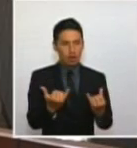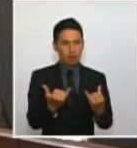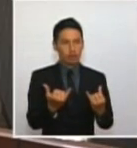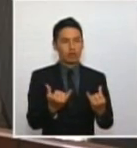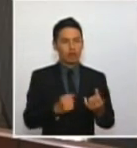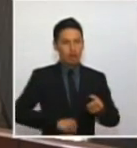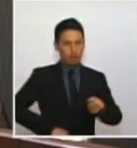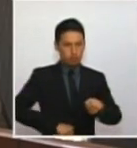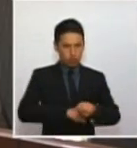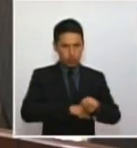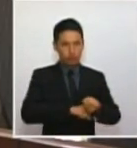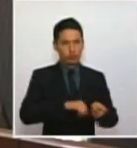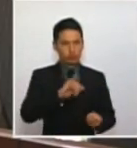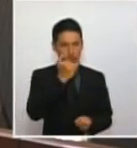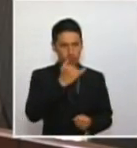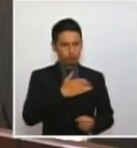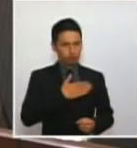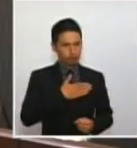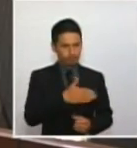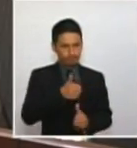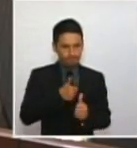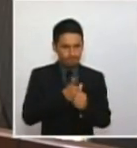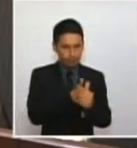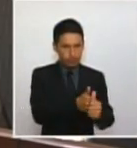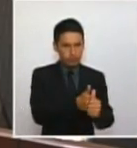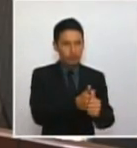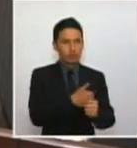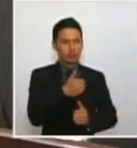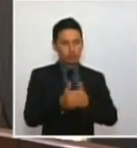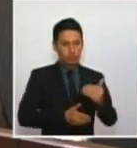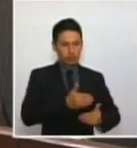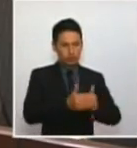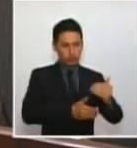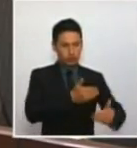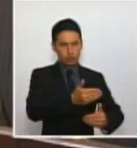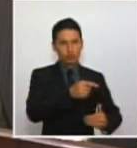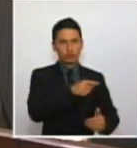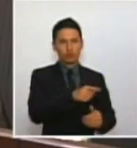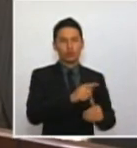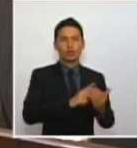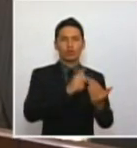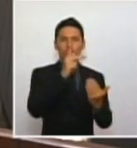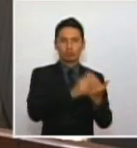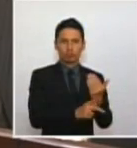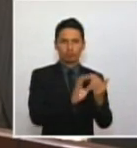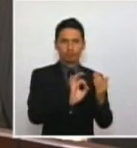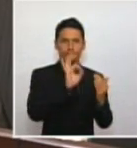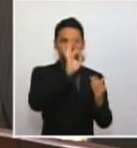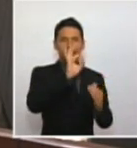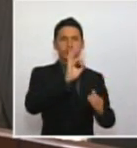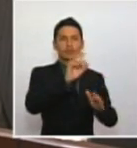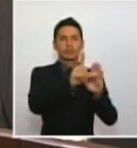apoyar y acompañar en un todo este proyecto de acto legislativo.